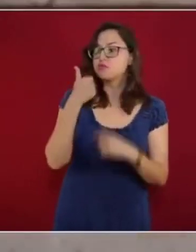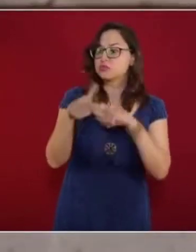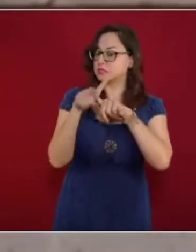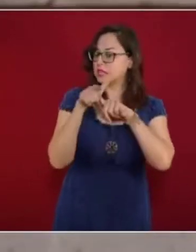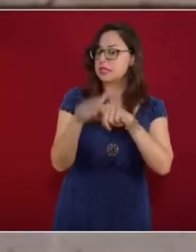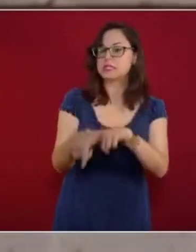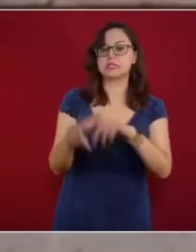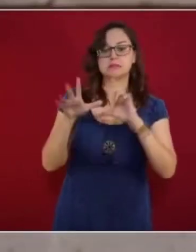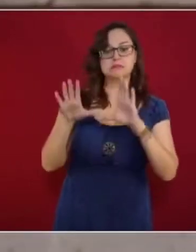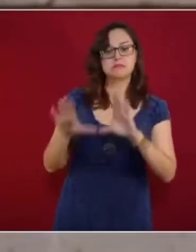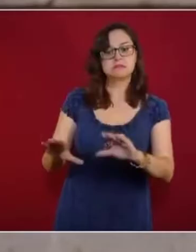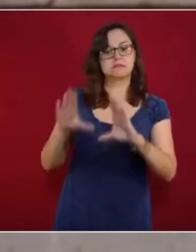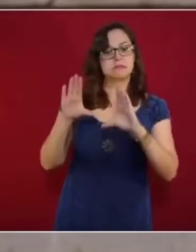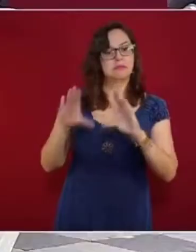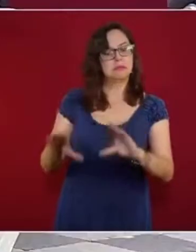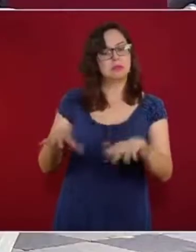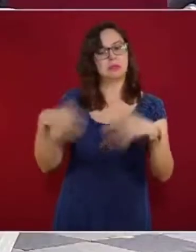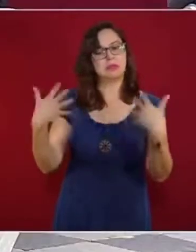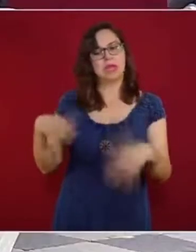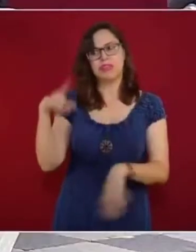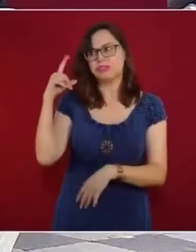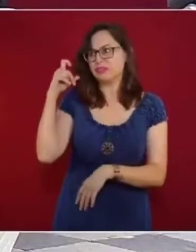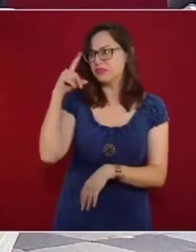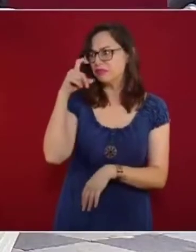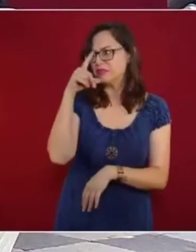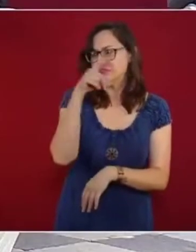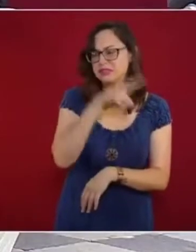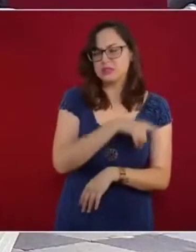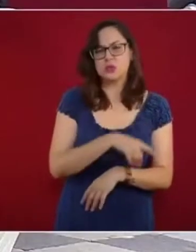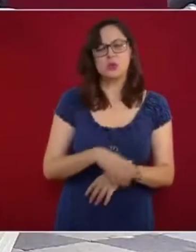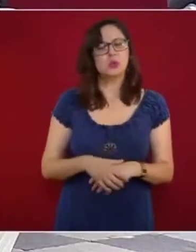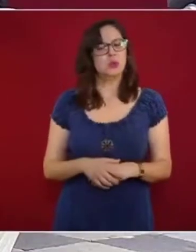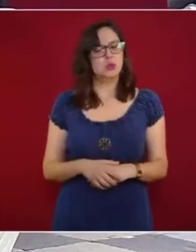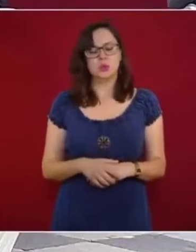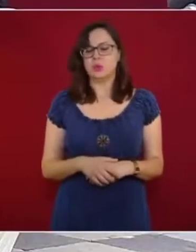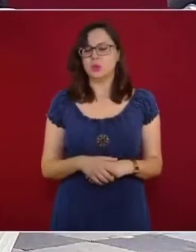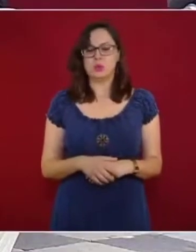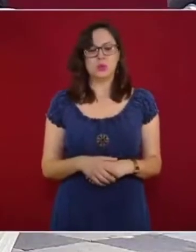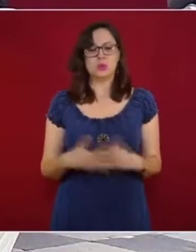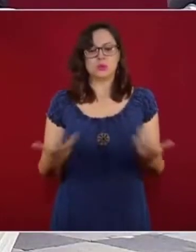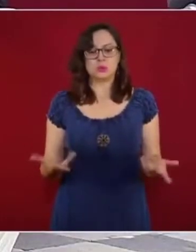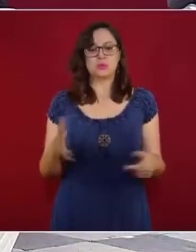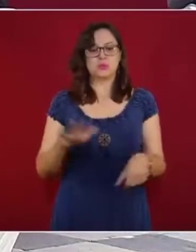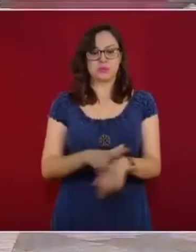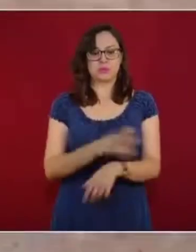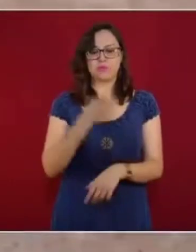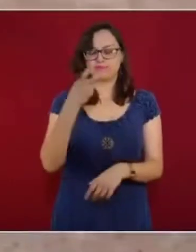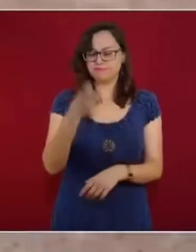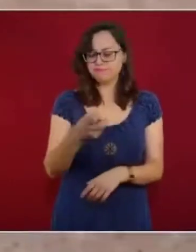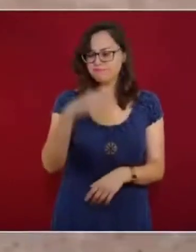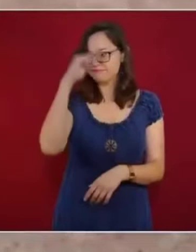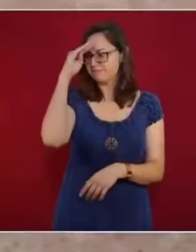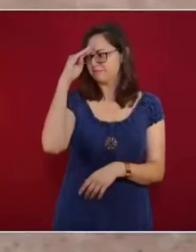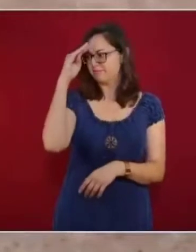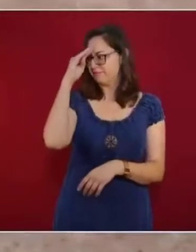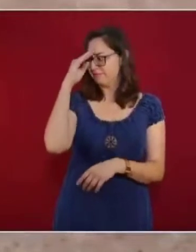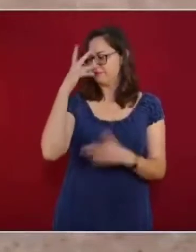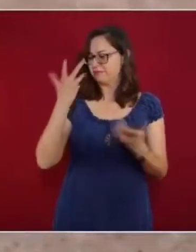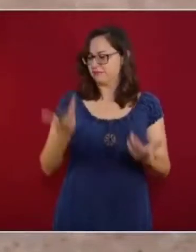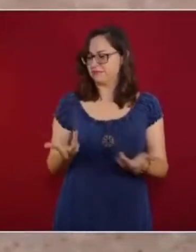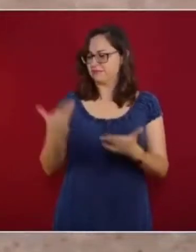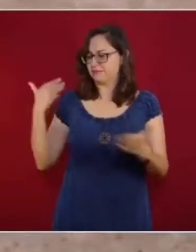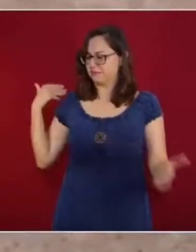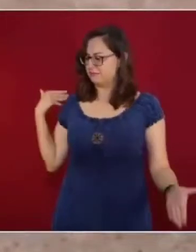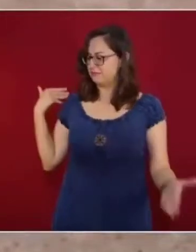familias en esos momentos tan difíciles. Por ello, tres o cuatro décadas de servicio educativo frente al aula,